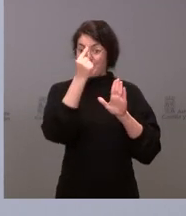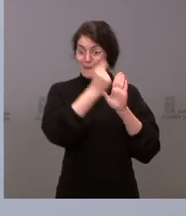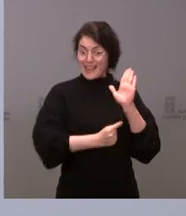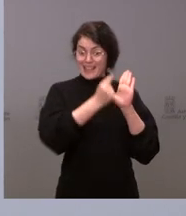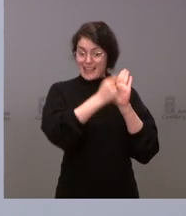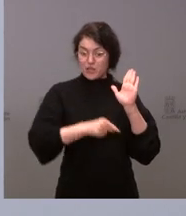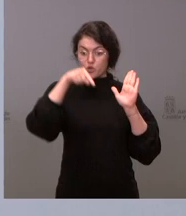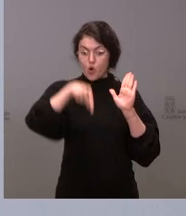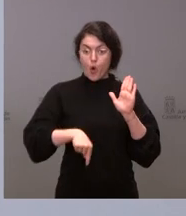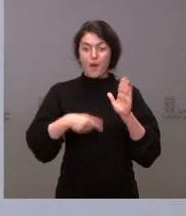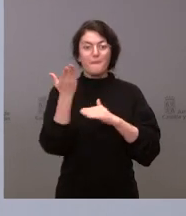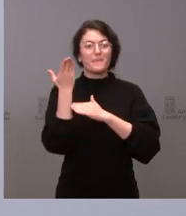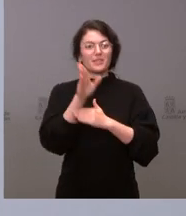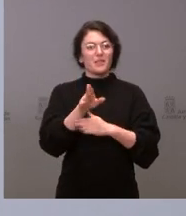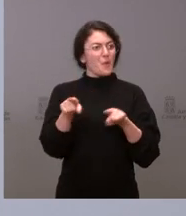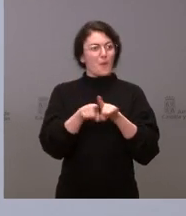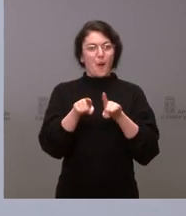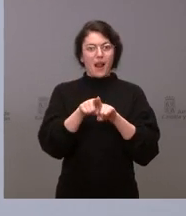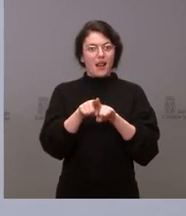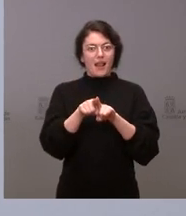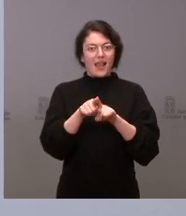ejemplo de lo que les estoy diciendo.